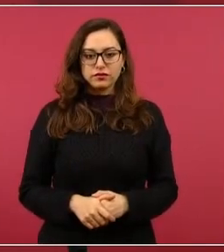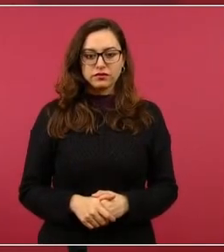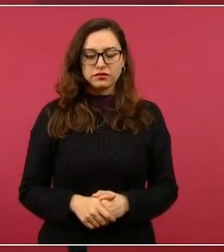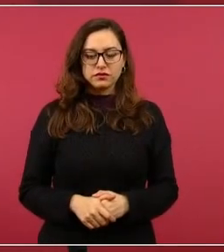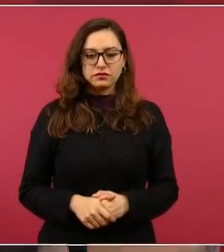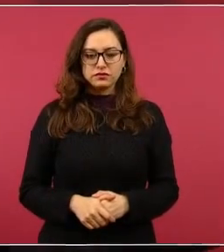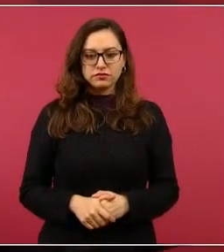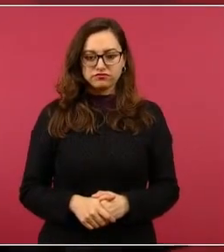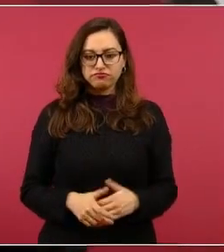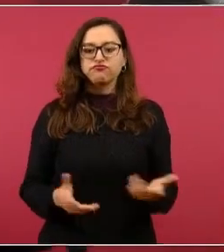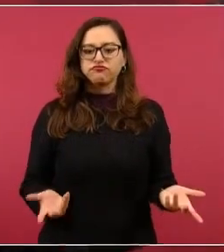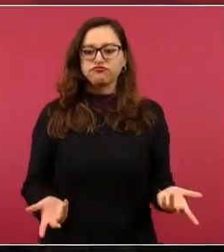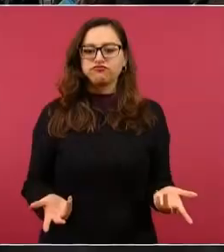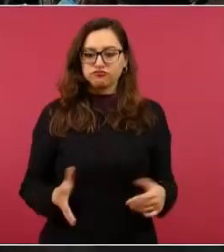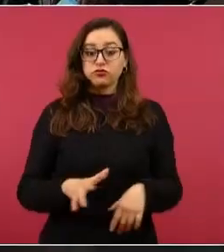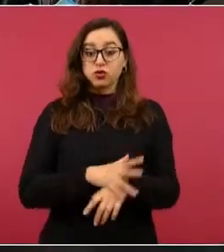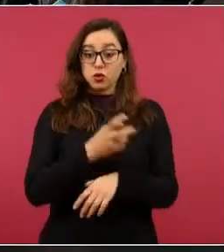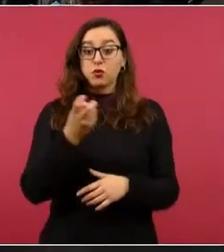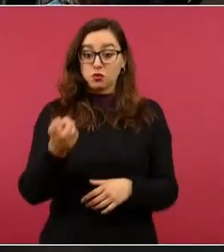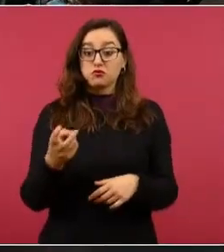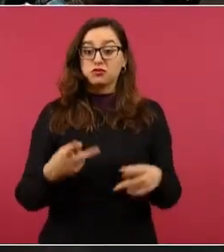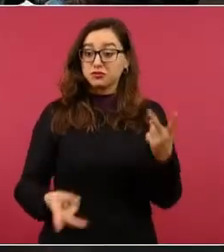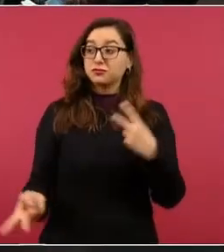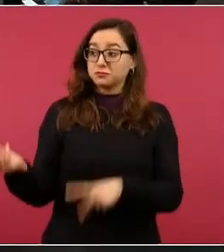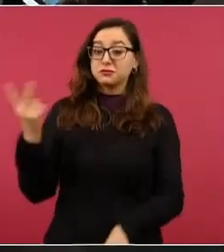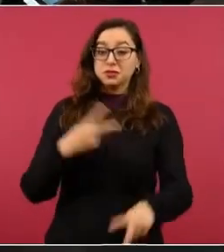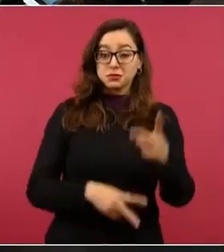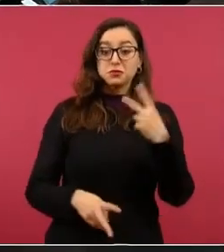Por eso vengo acarreado.